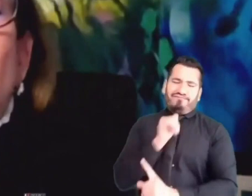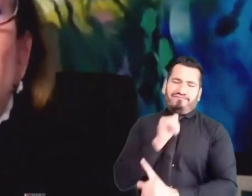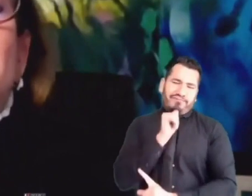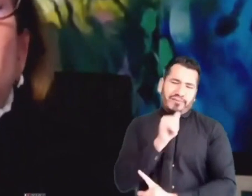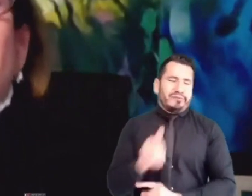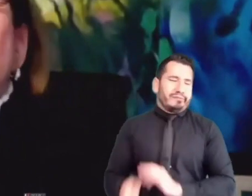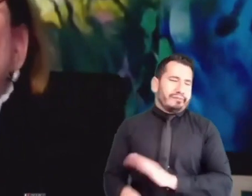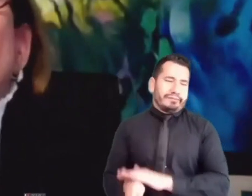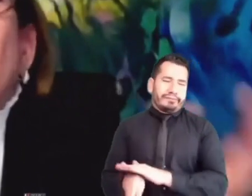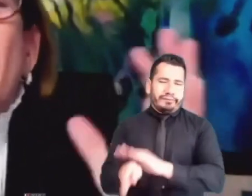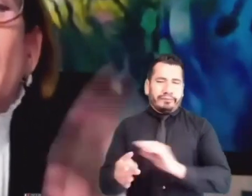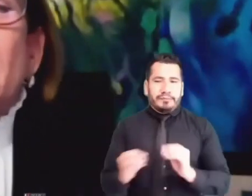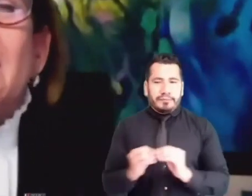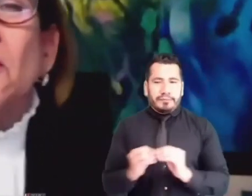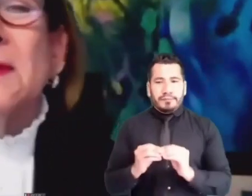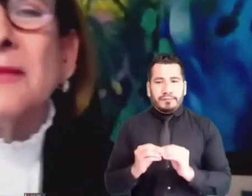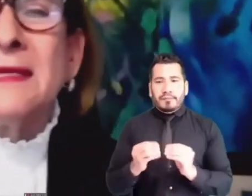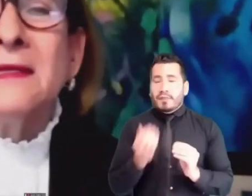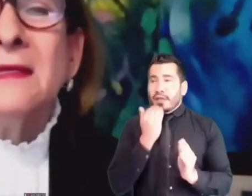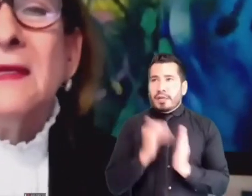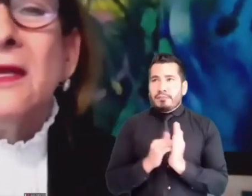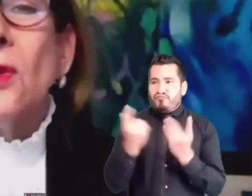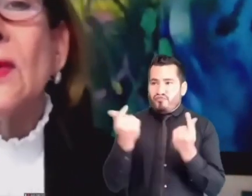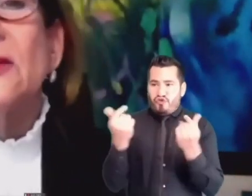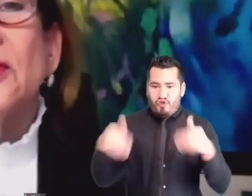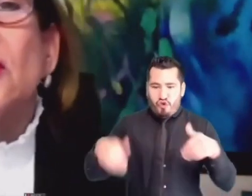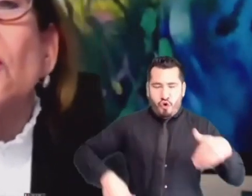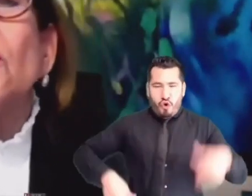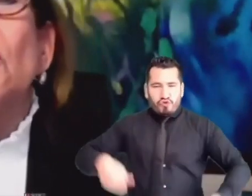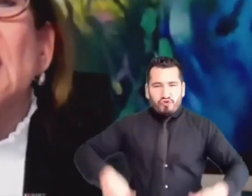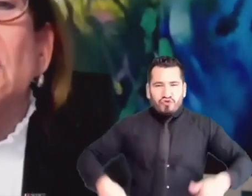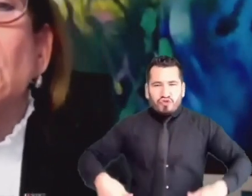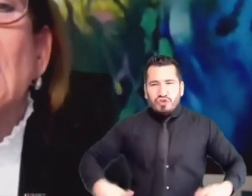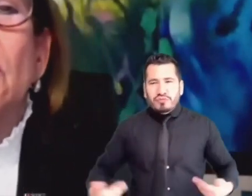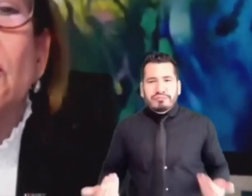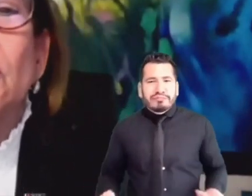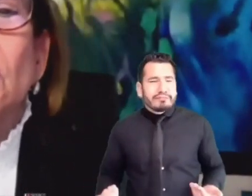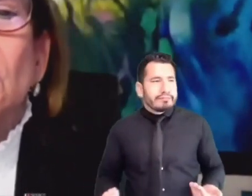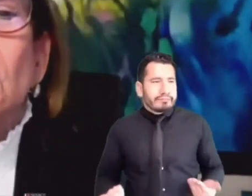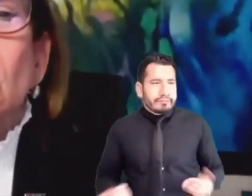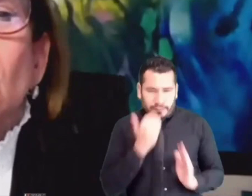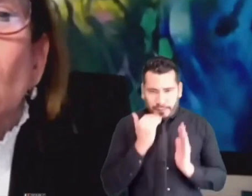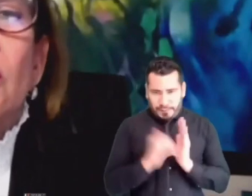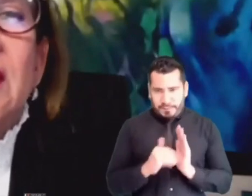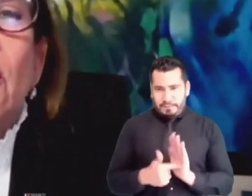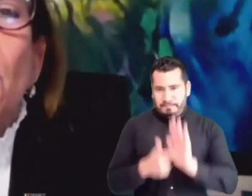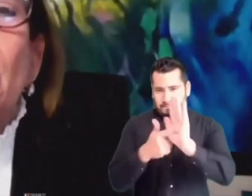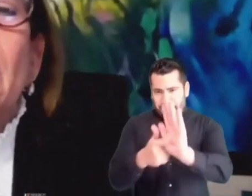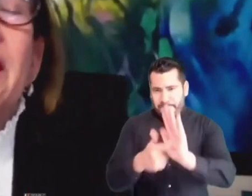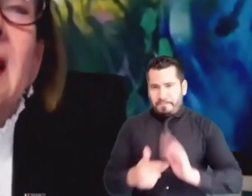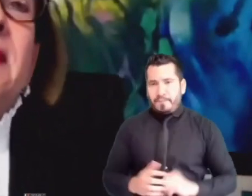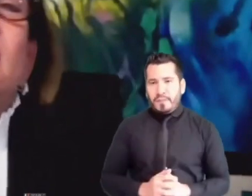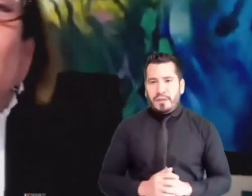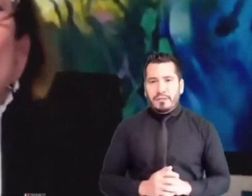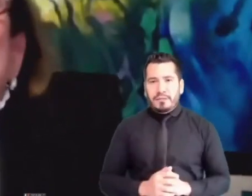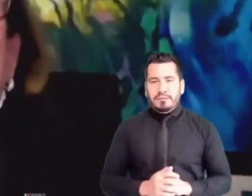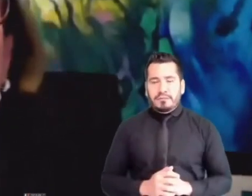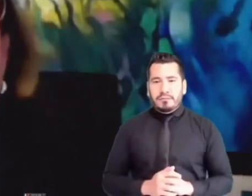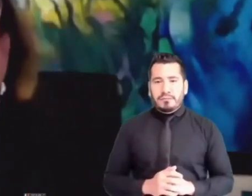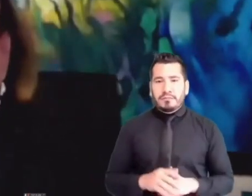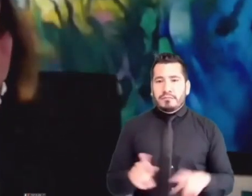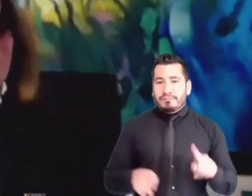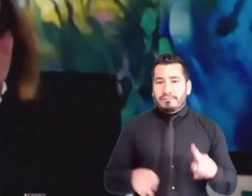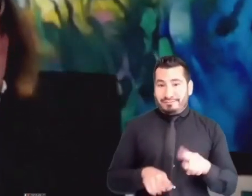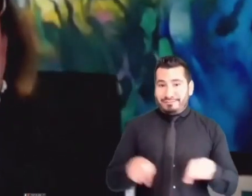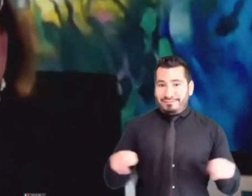corrupción, por ejemplo, vamos a dar un ejemplo también, los casos de corrupción relacionados con los dineros de los programas de alimentación escolar.